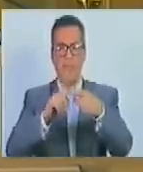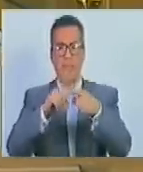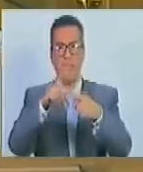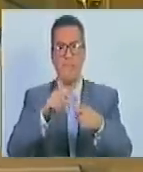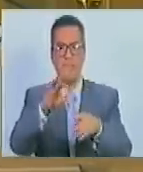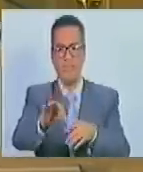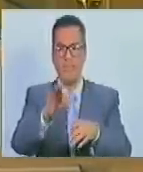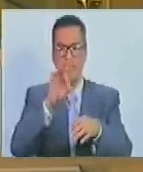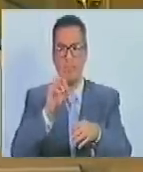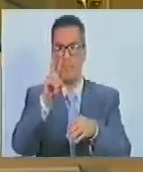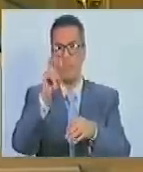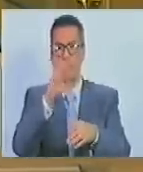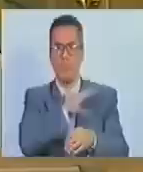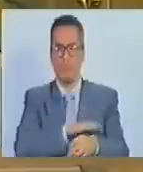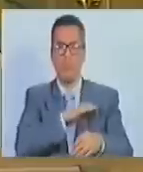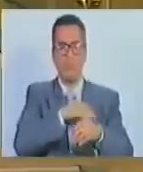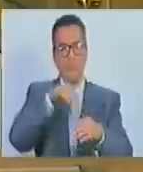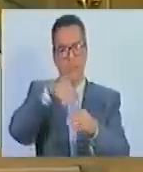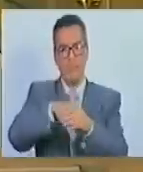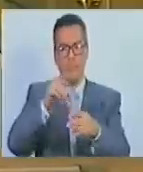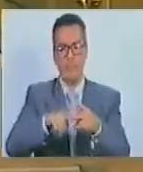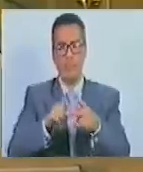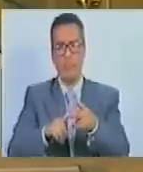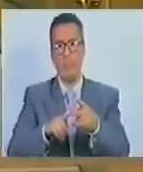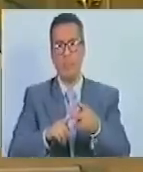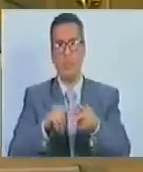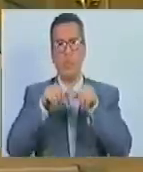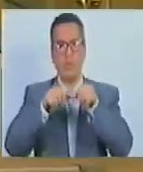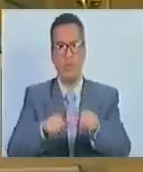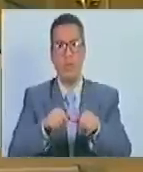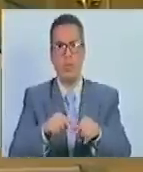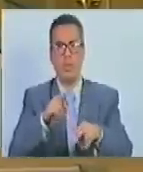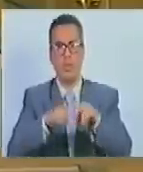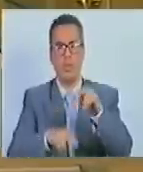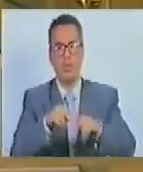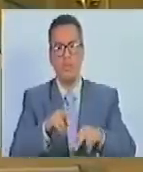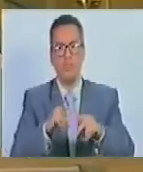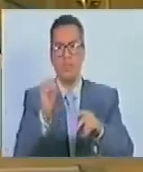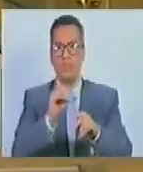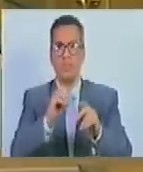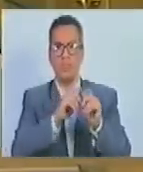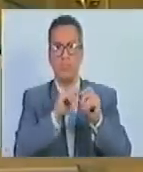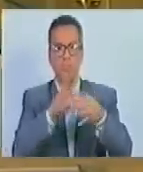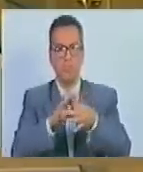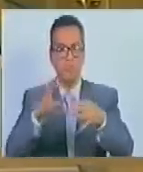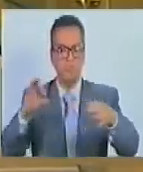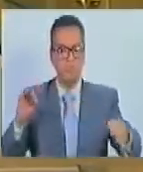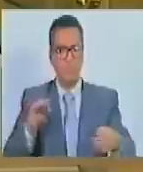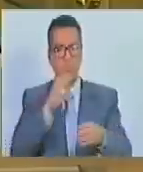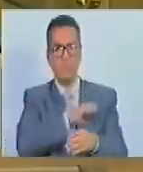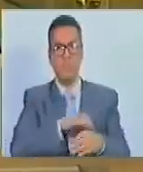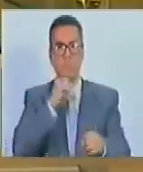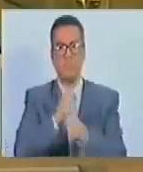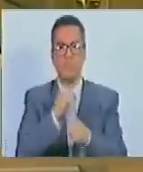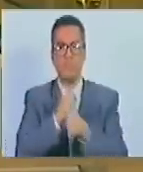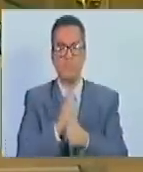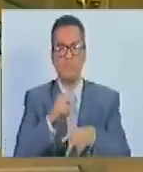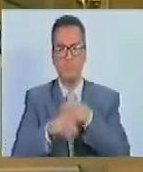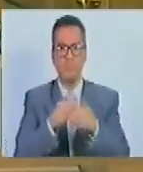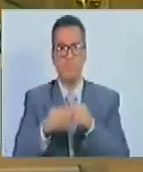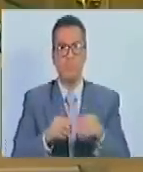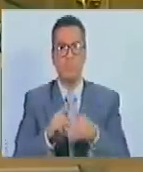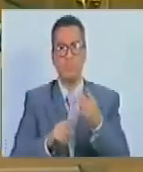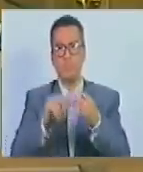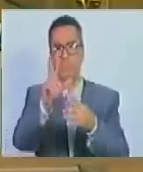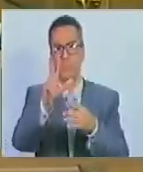elegir la nueva Comisión Electoral. Dos, ratificar, conformar o desincorporar comités de trabajo de la unidad ejecutiva.